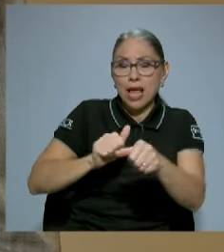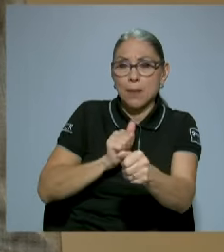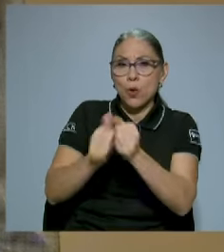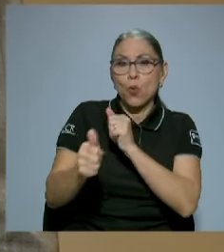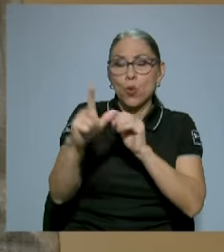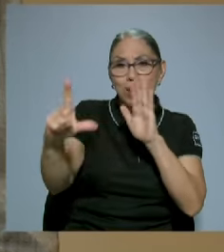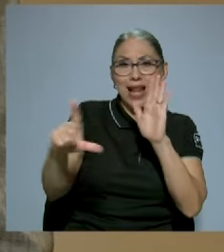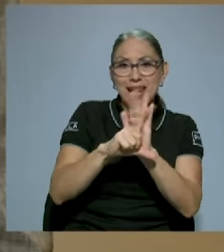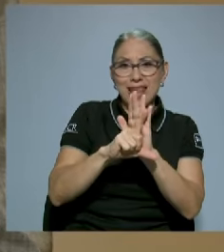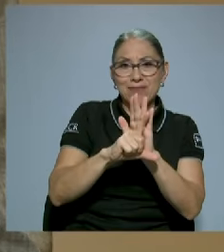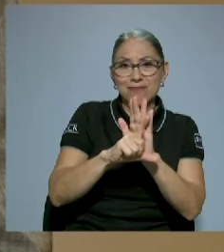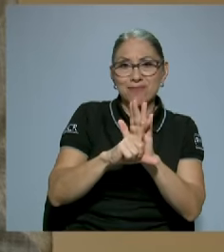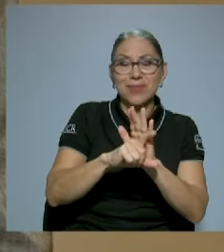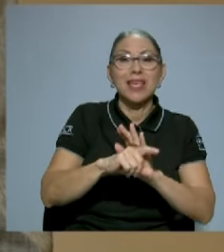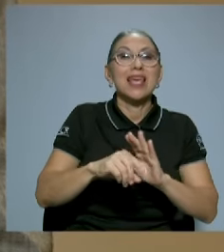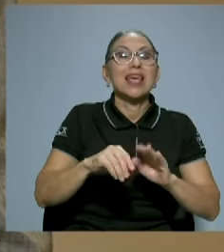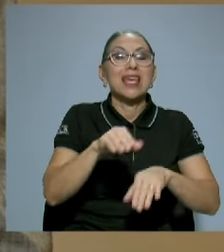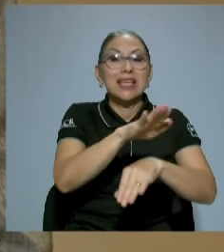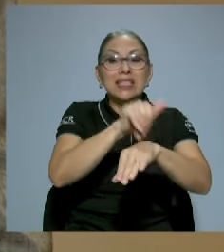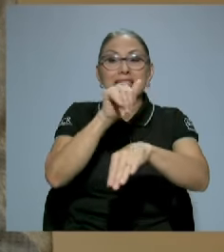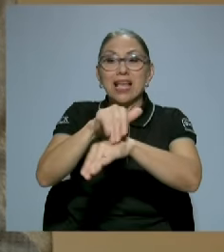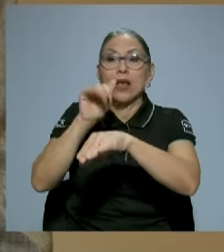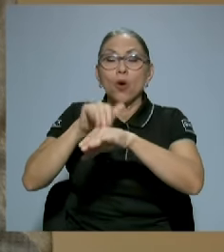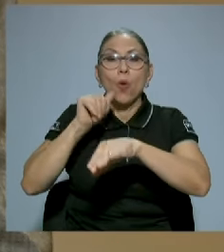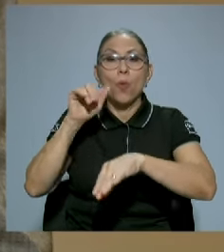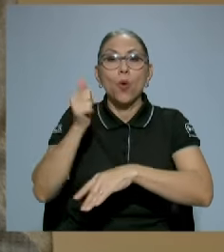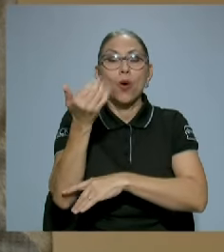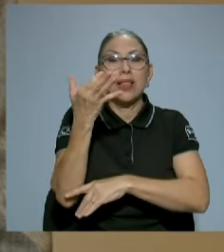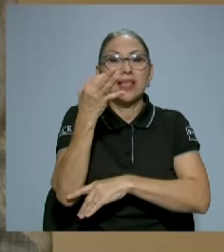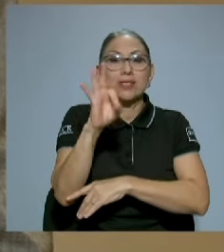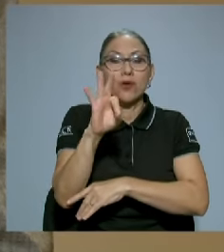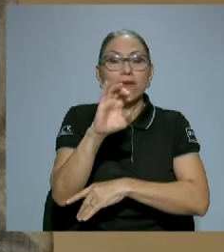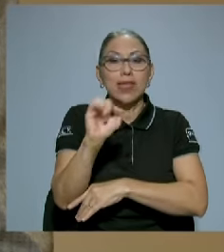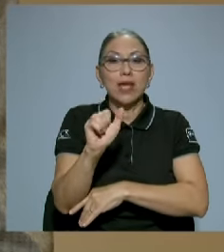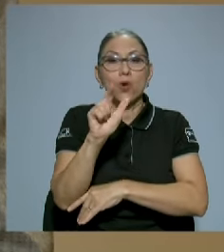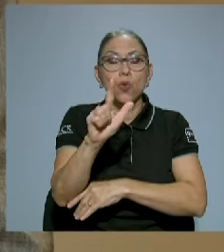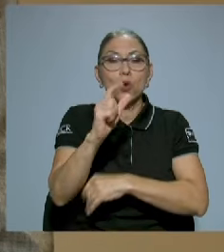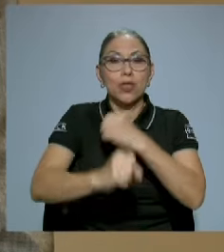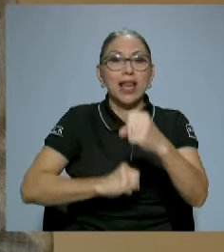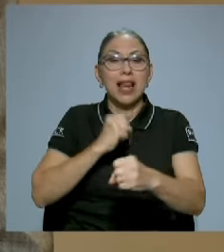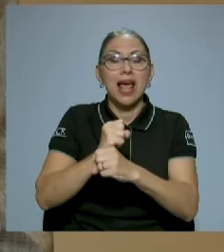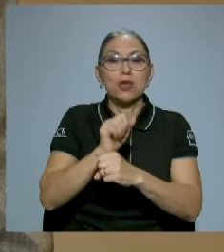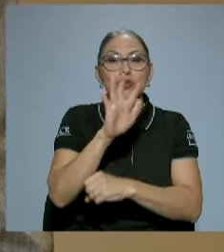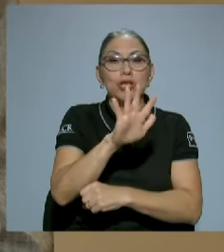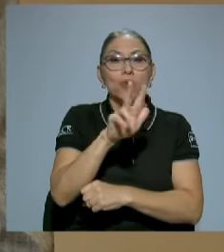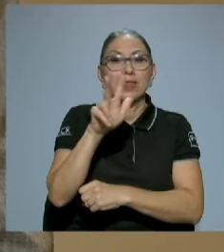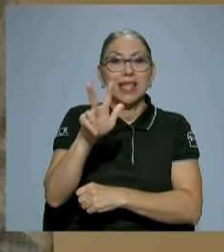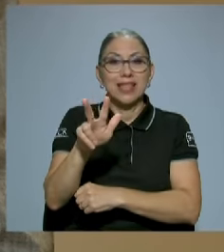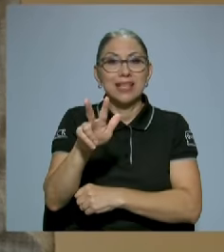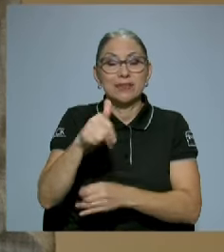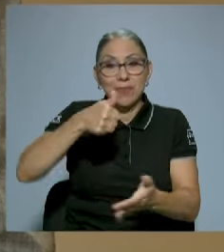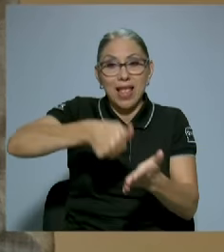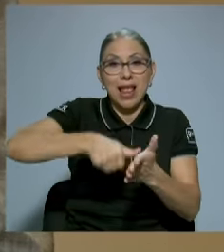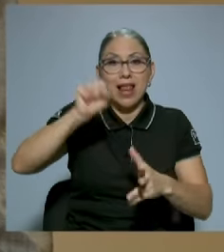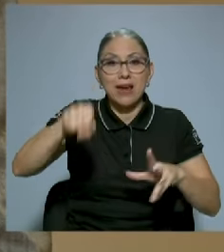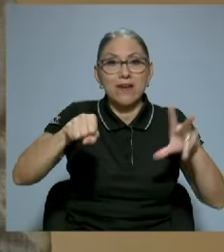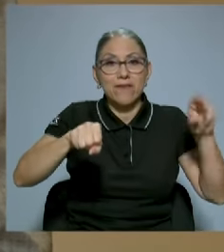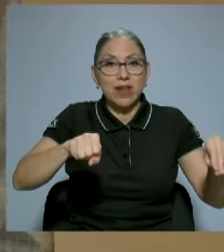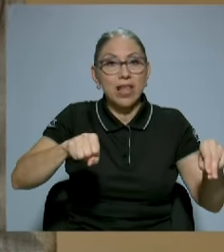convocó el 19 de julio del 53. El referendo fue ampliamente favorable a